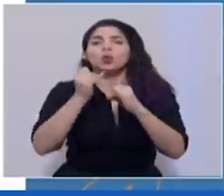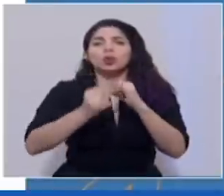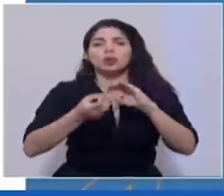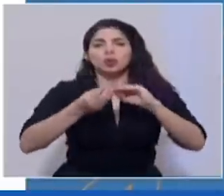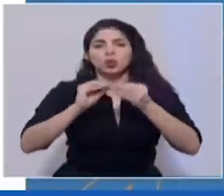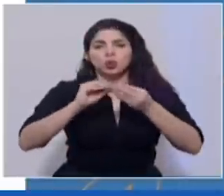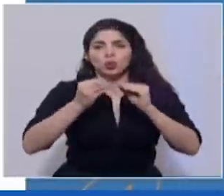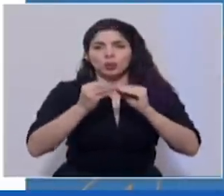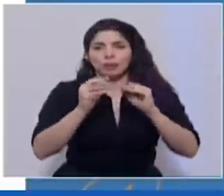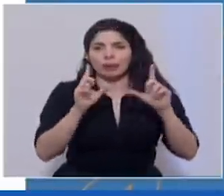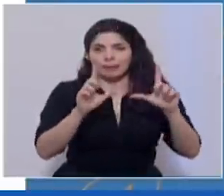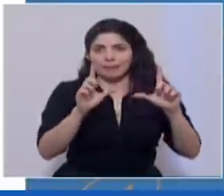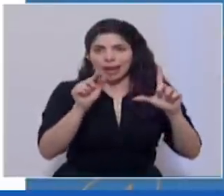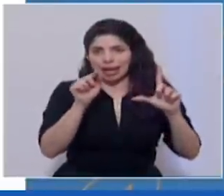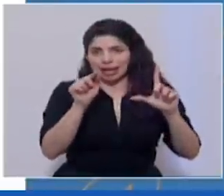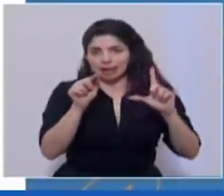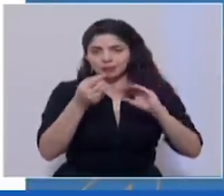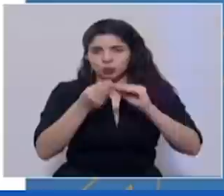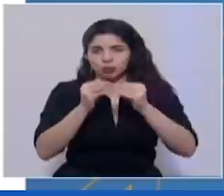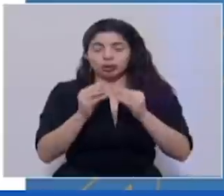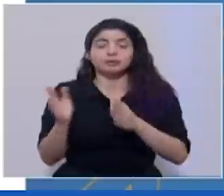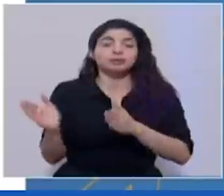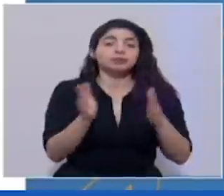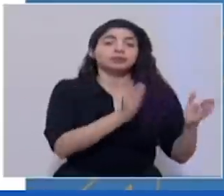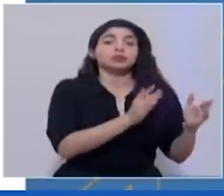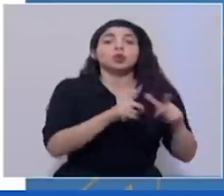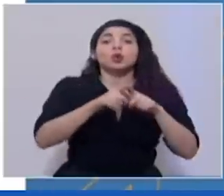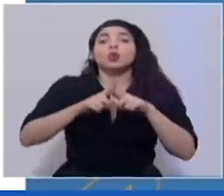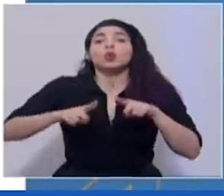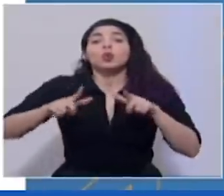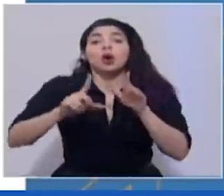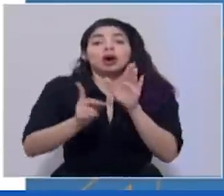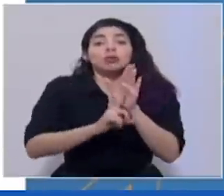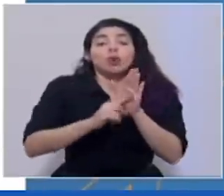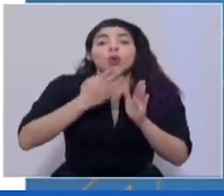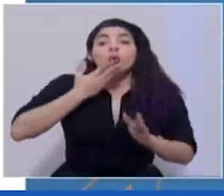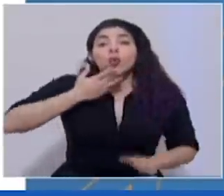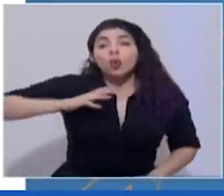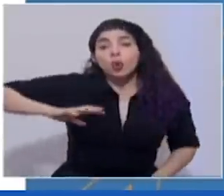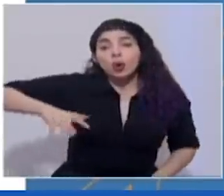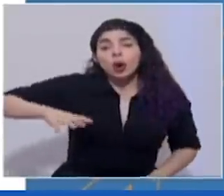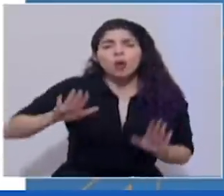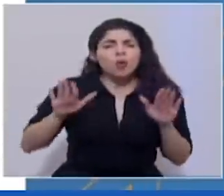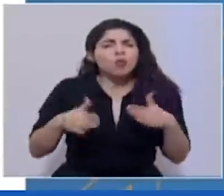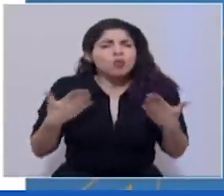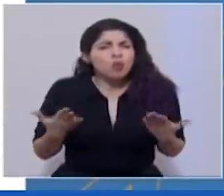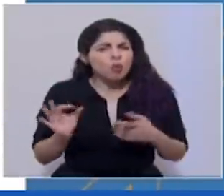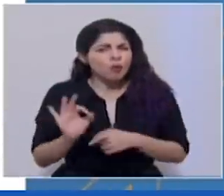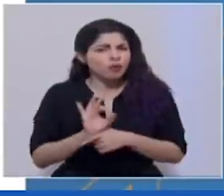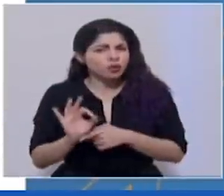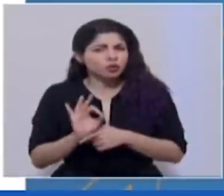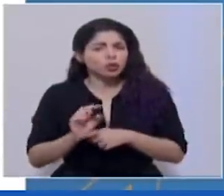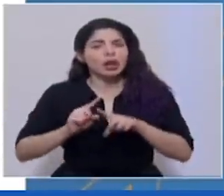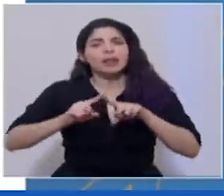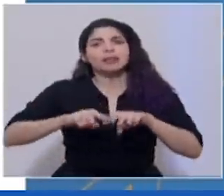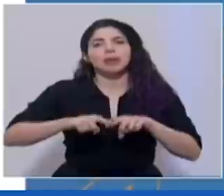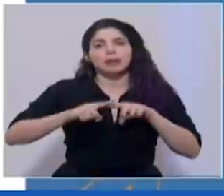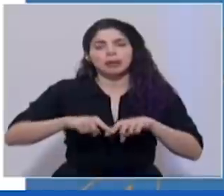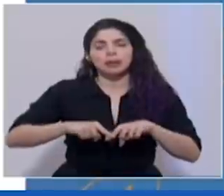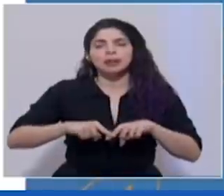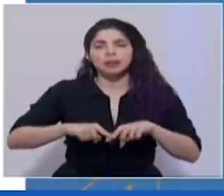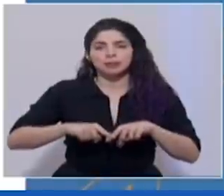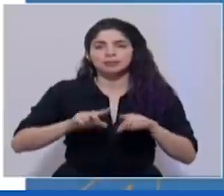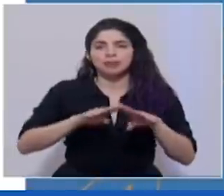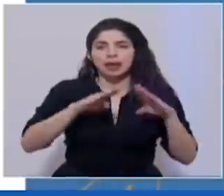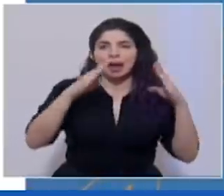placa. En los cantones de alerta naranja vamos a operar según las fases de